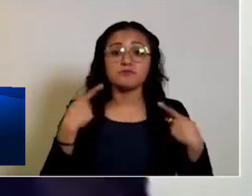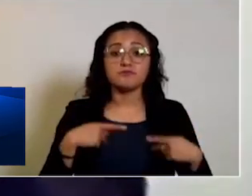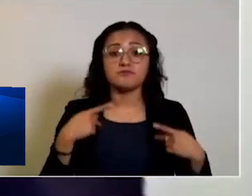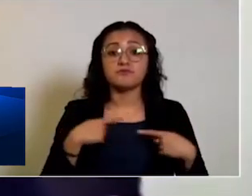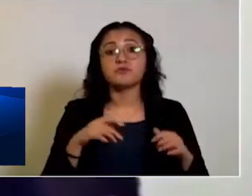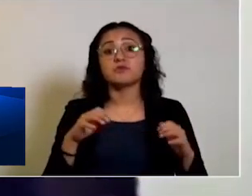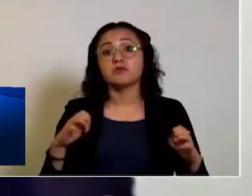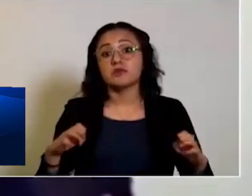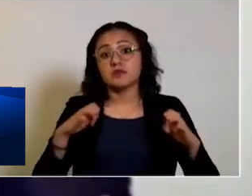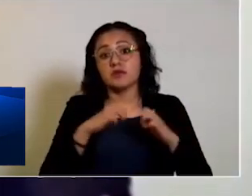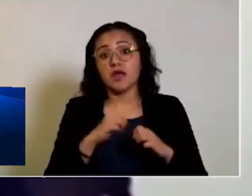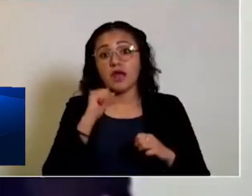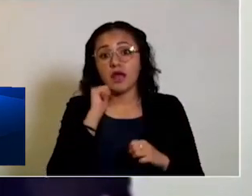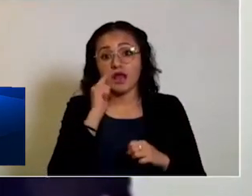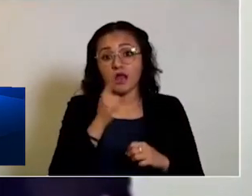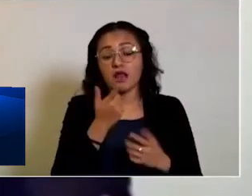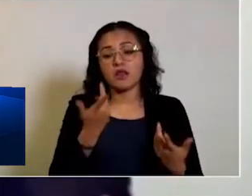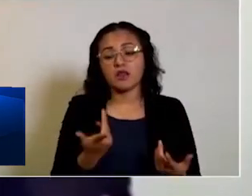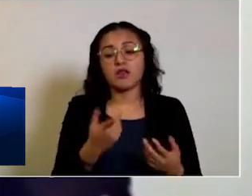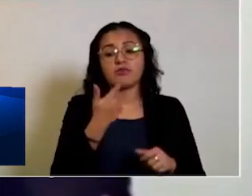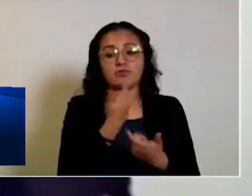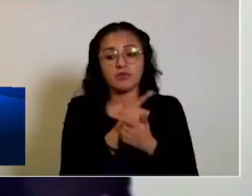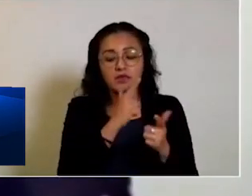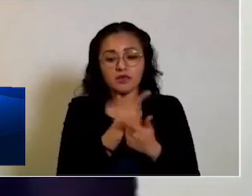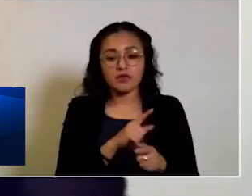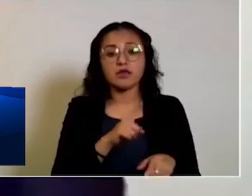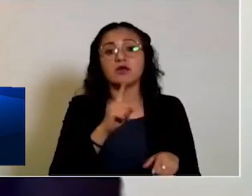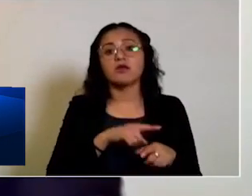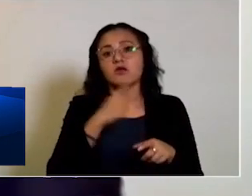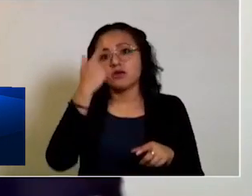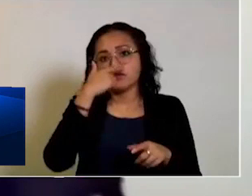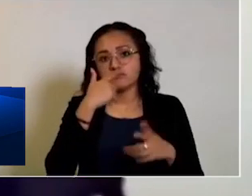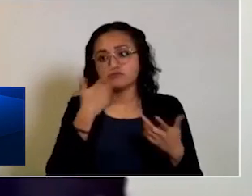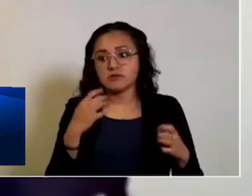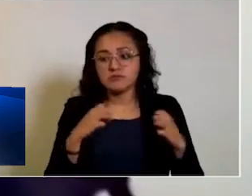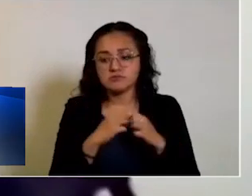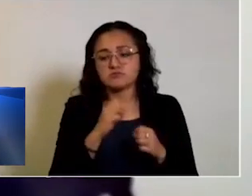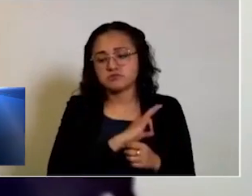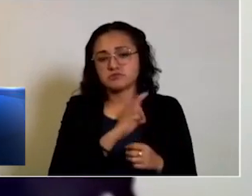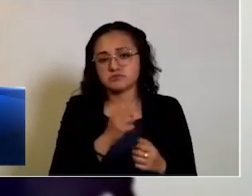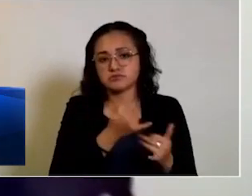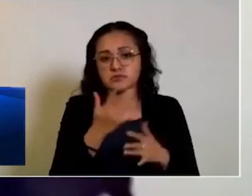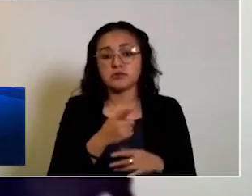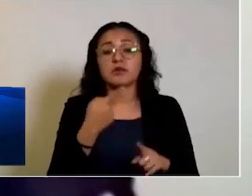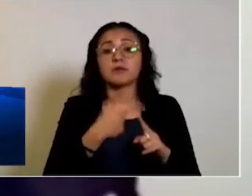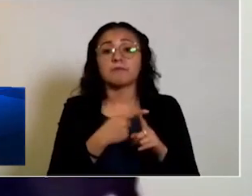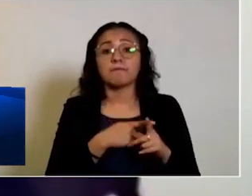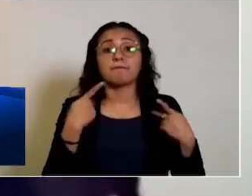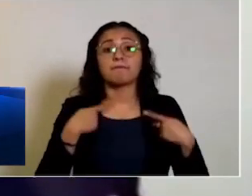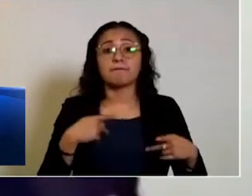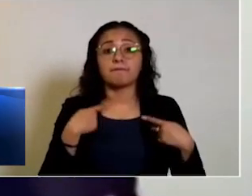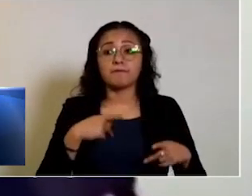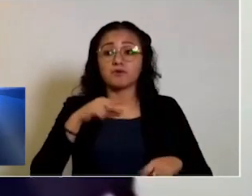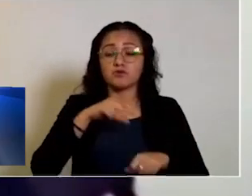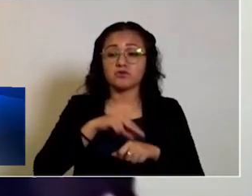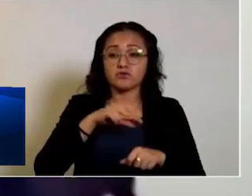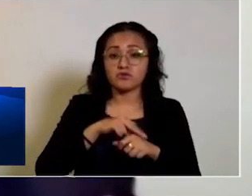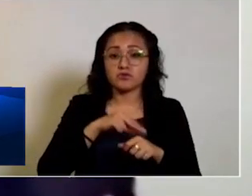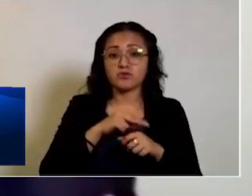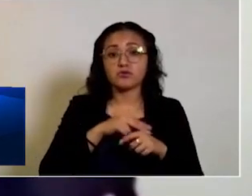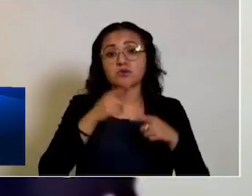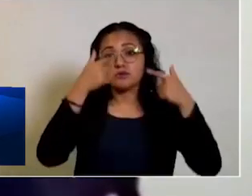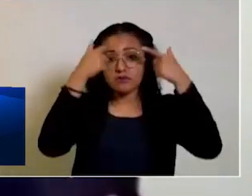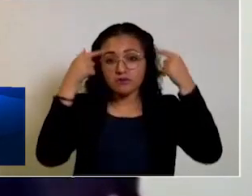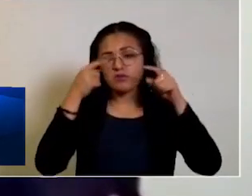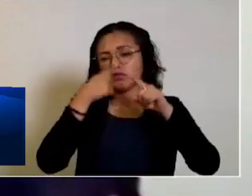situación de emergencia en transporte mercantil y ejecutivo en el horario de restricción. Queda autorizado el traslado de personal médico y asistencia